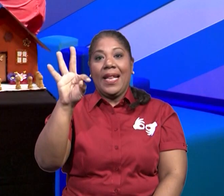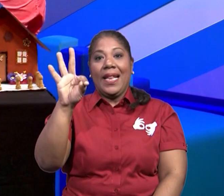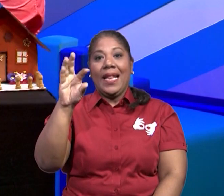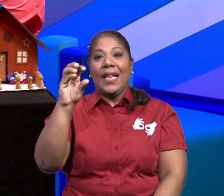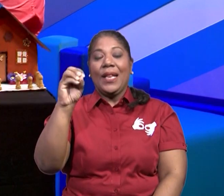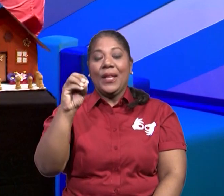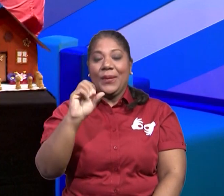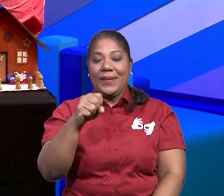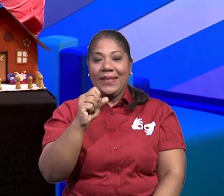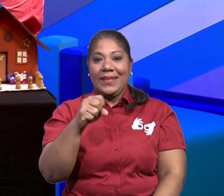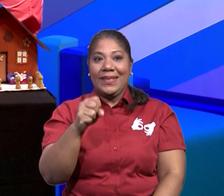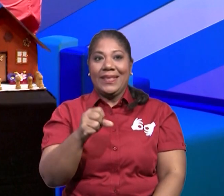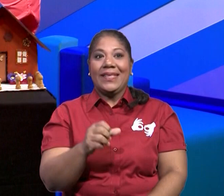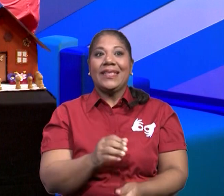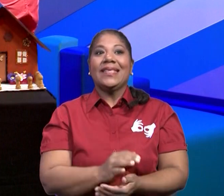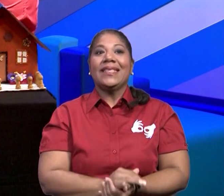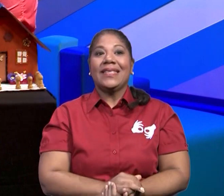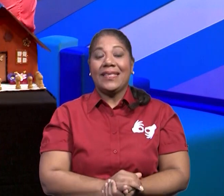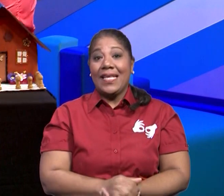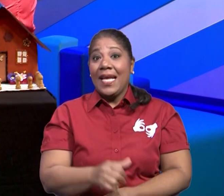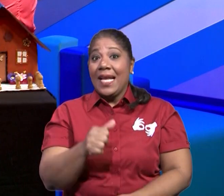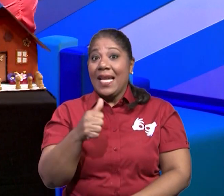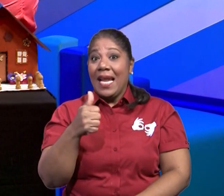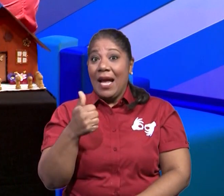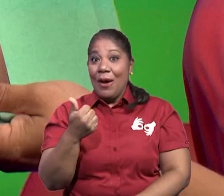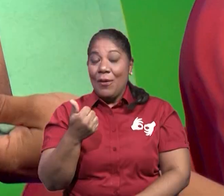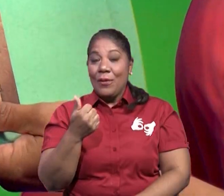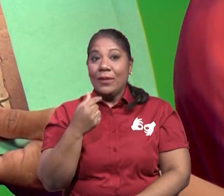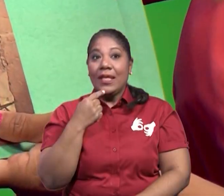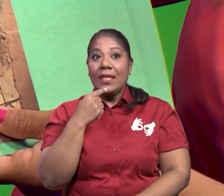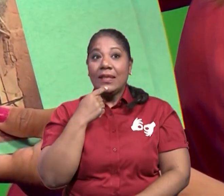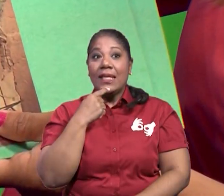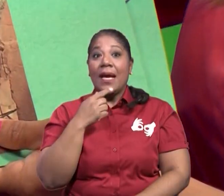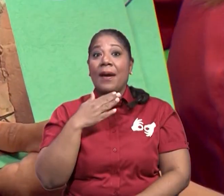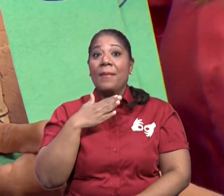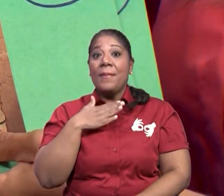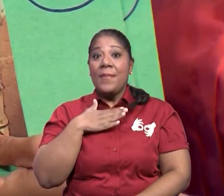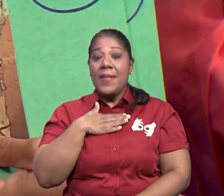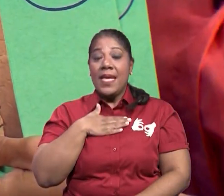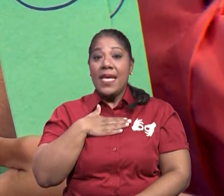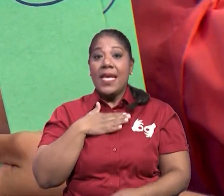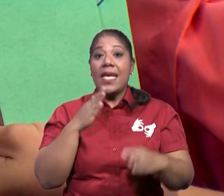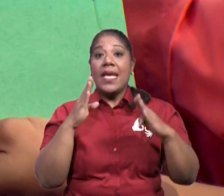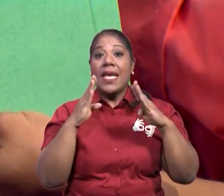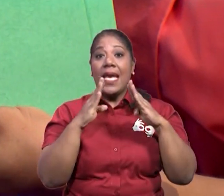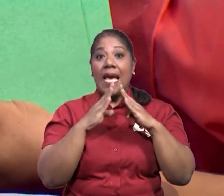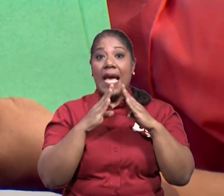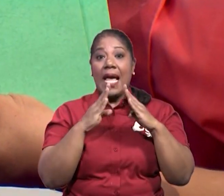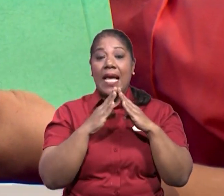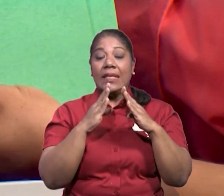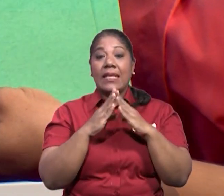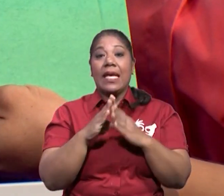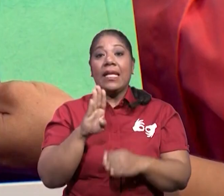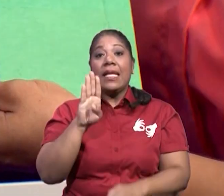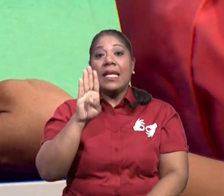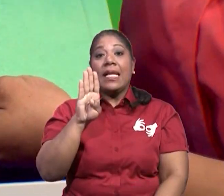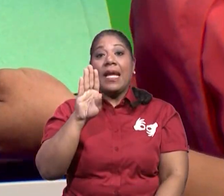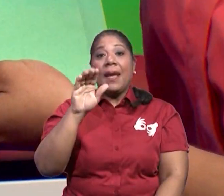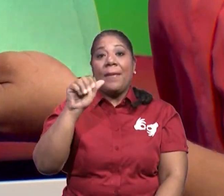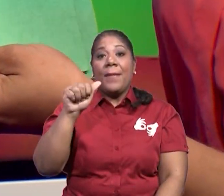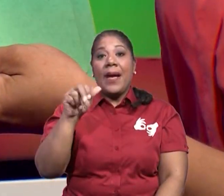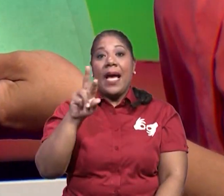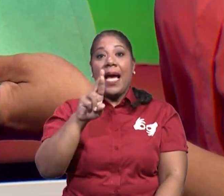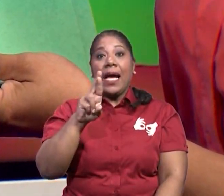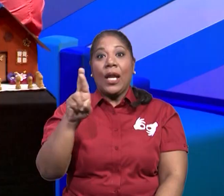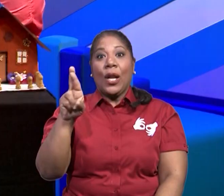de cemento. La otra oración dice, mi casa es de barro.